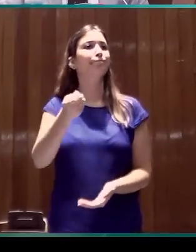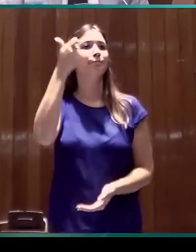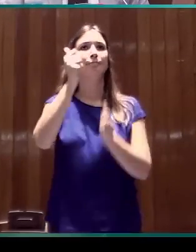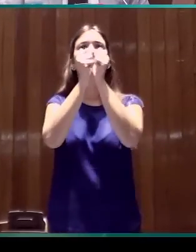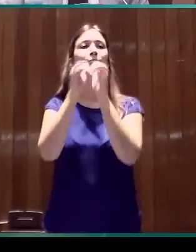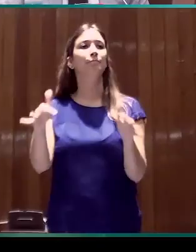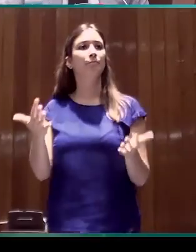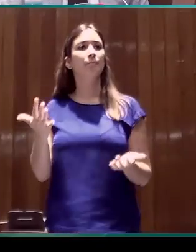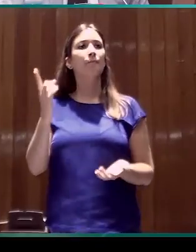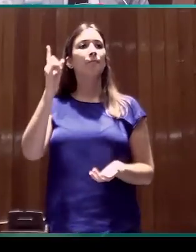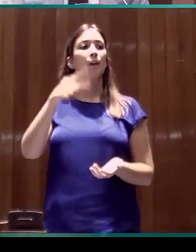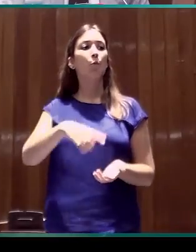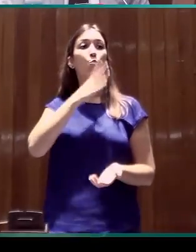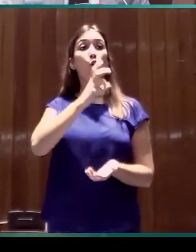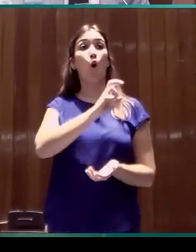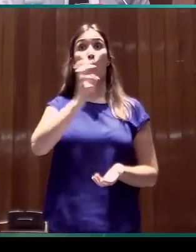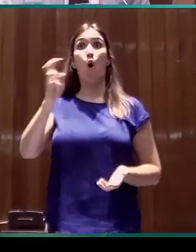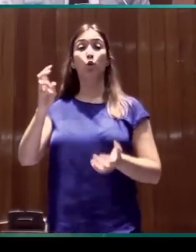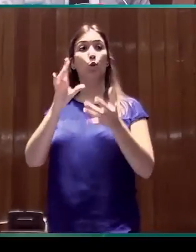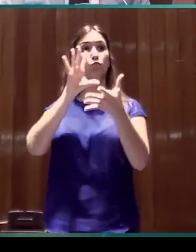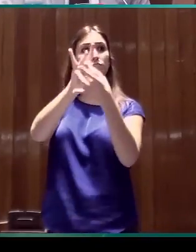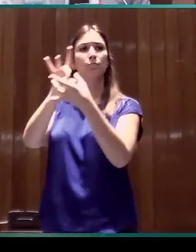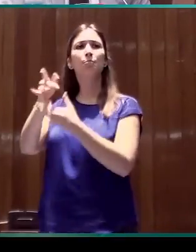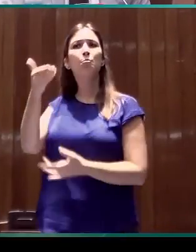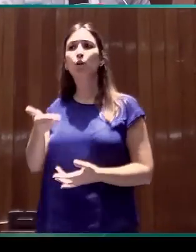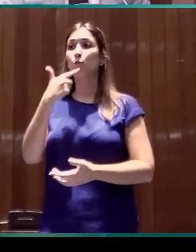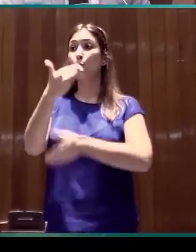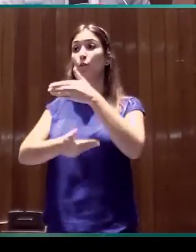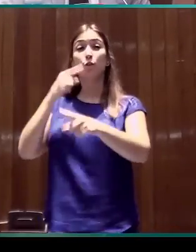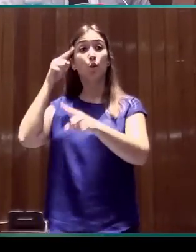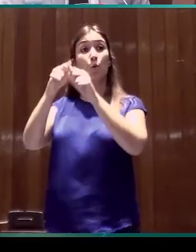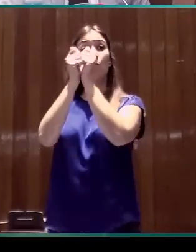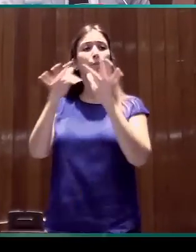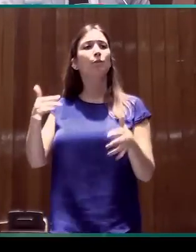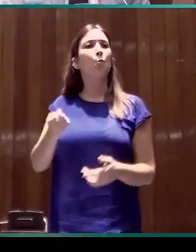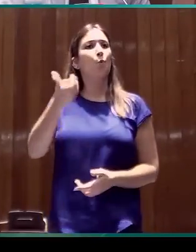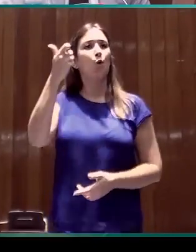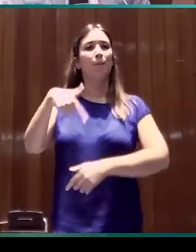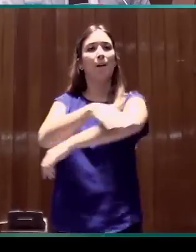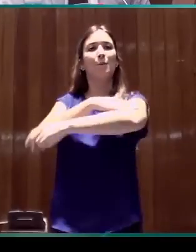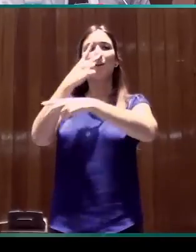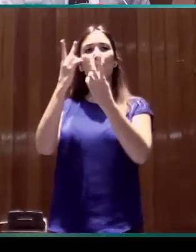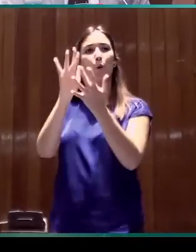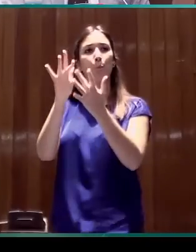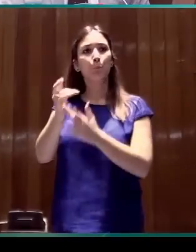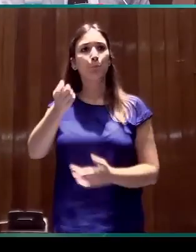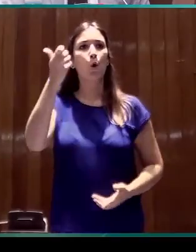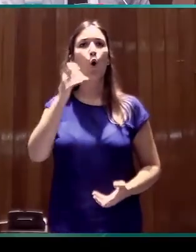también con otros agentes importantes en el proceso de normalización, como son las administraciones y los